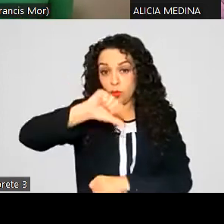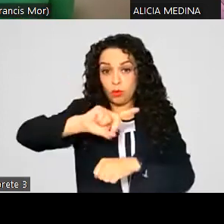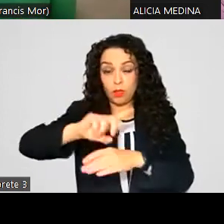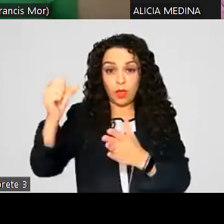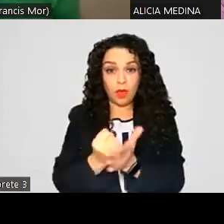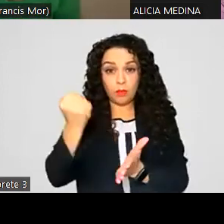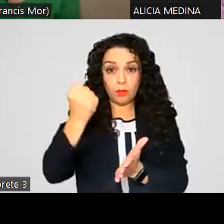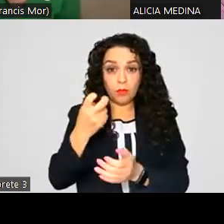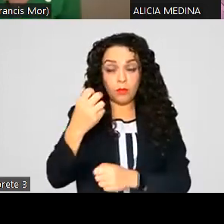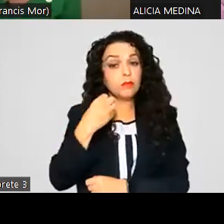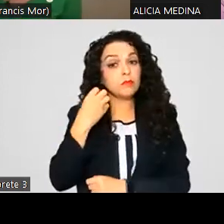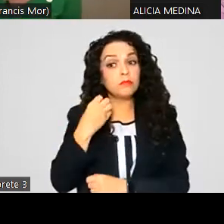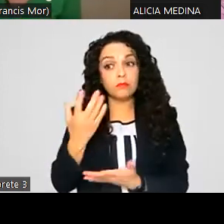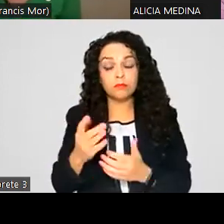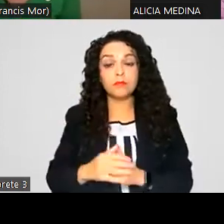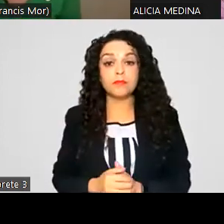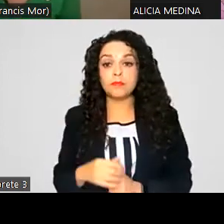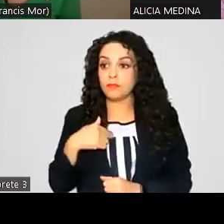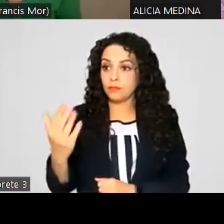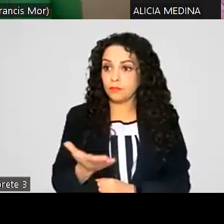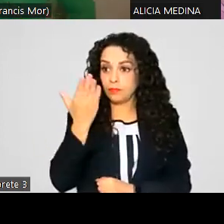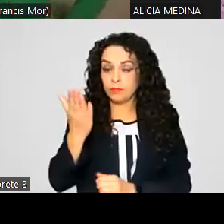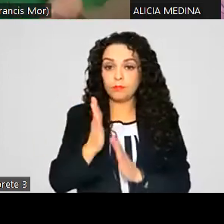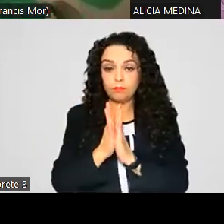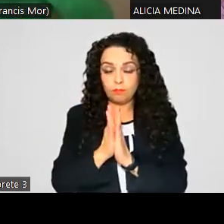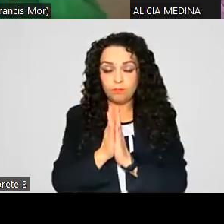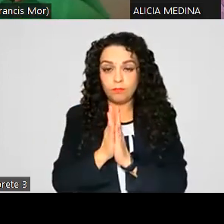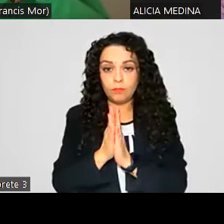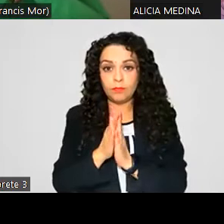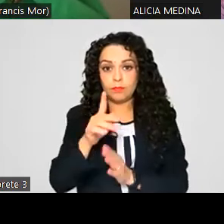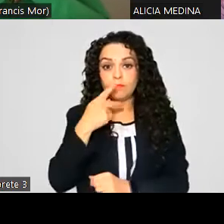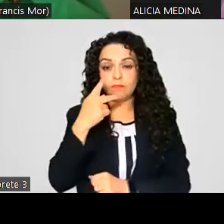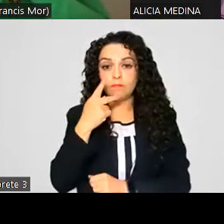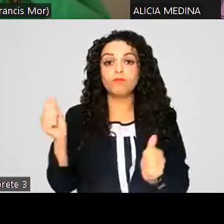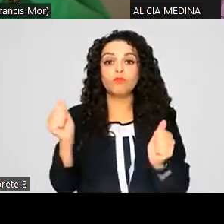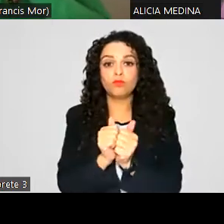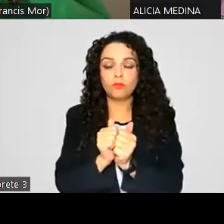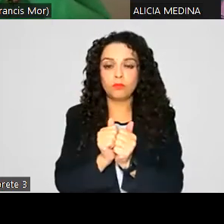esta sesión. Se le solicita lo manifiesten de viva voz.